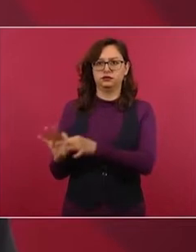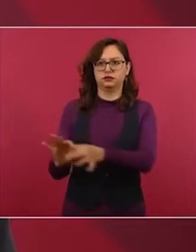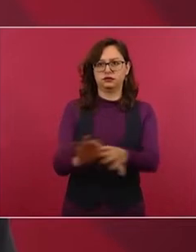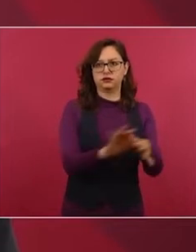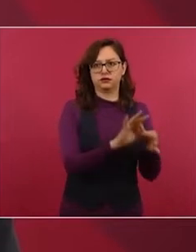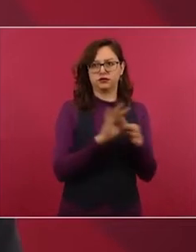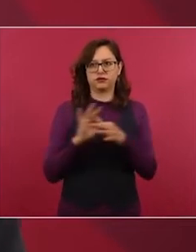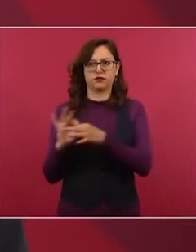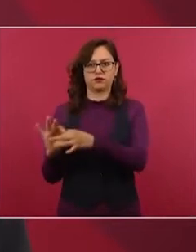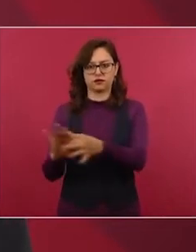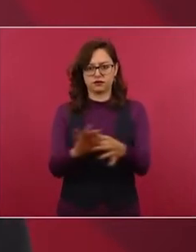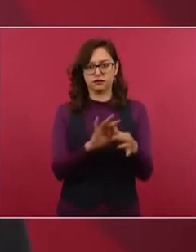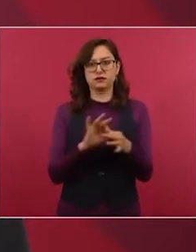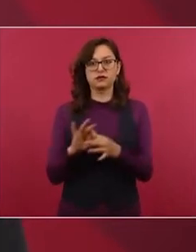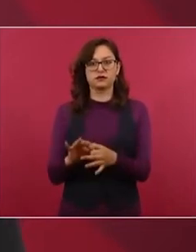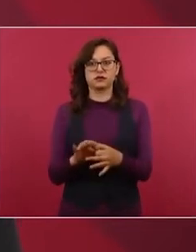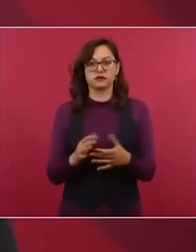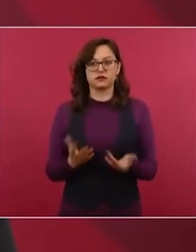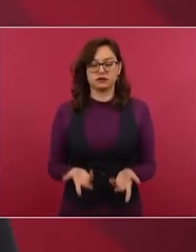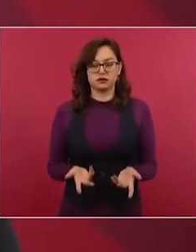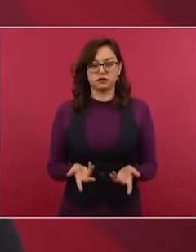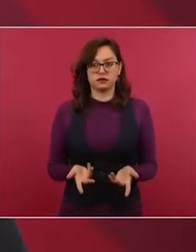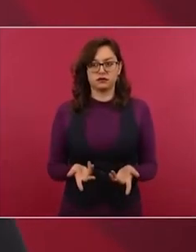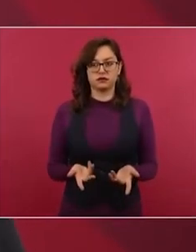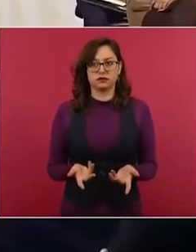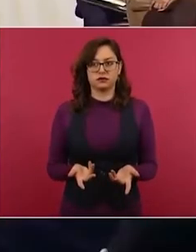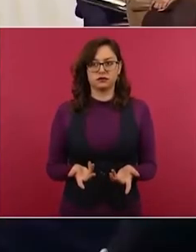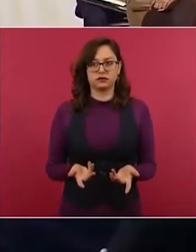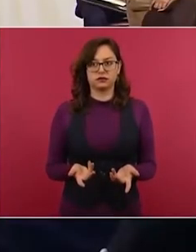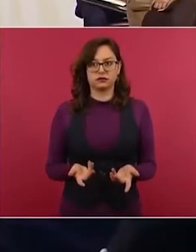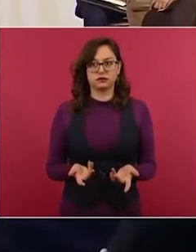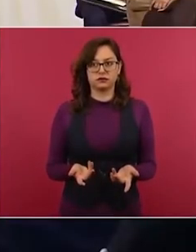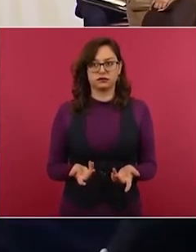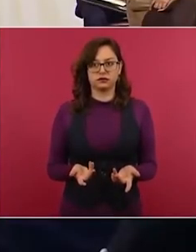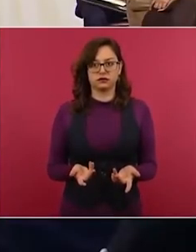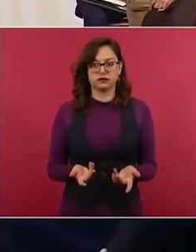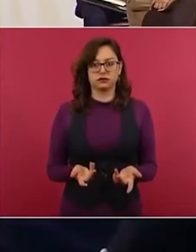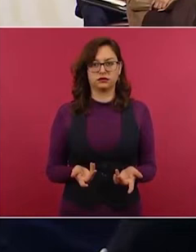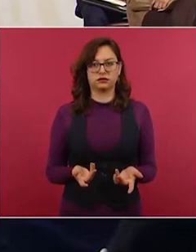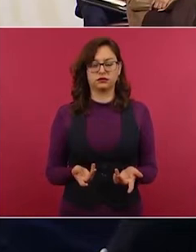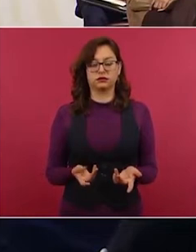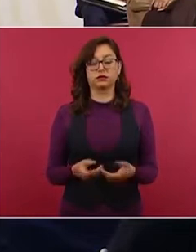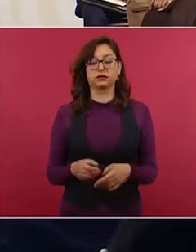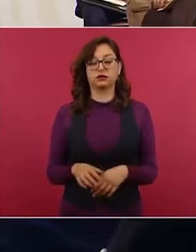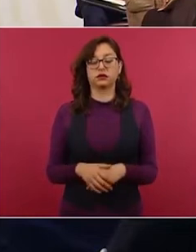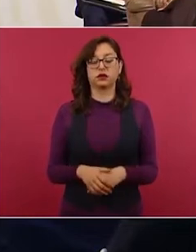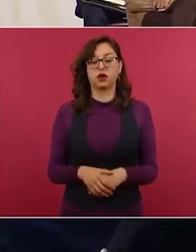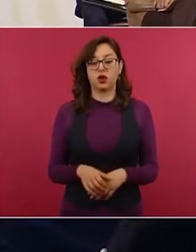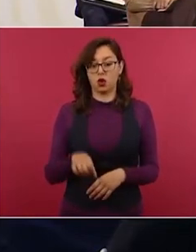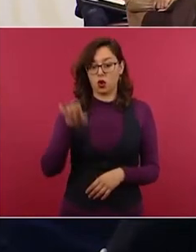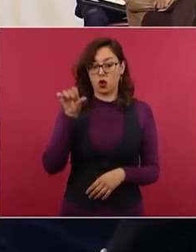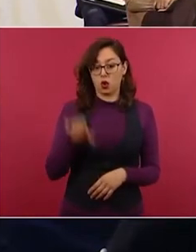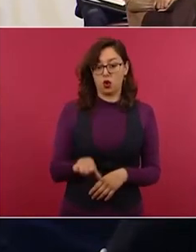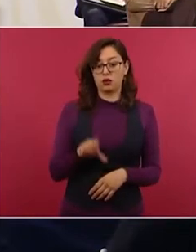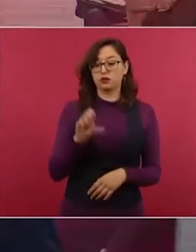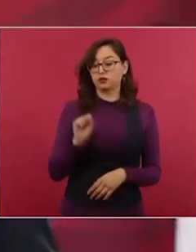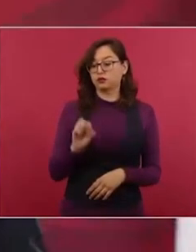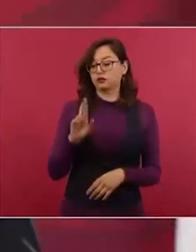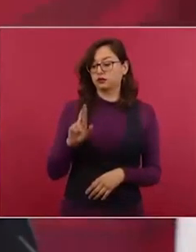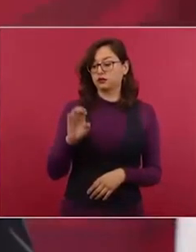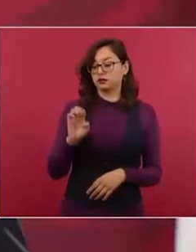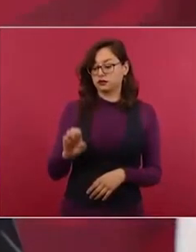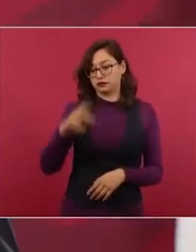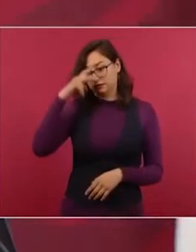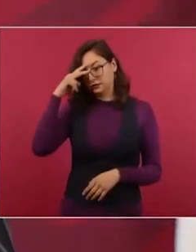Hoy va a hablar por teléfono el secretario de Relaciones Exteriores de